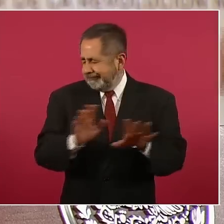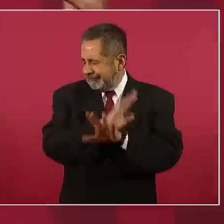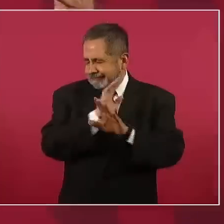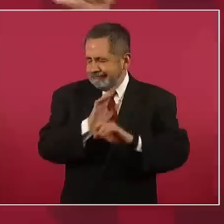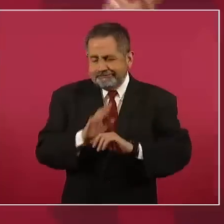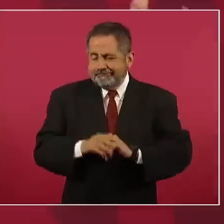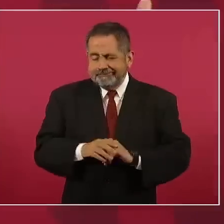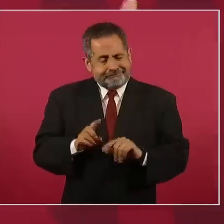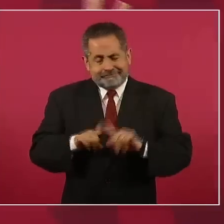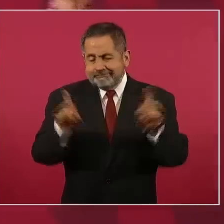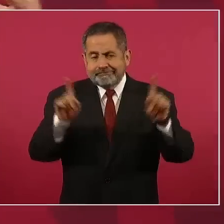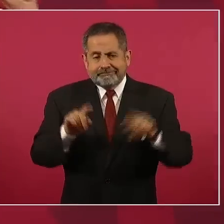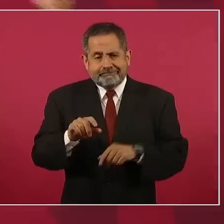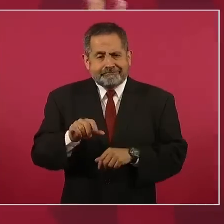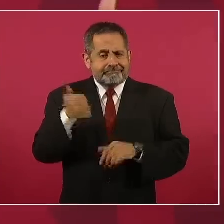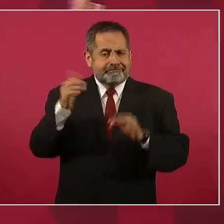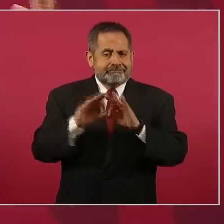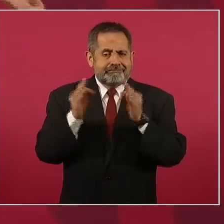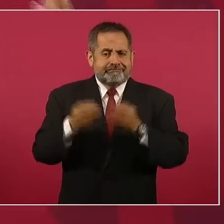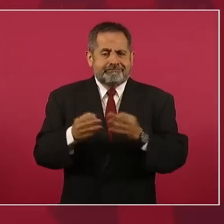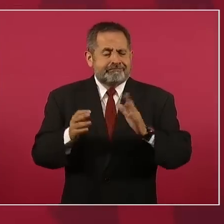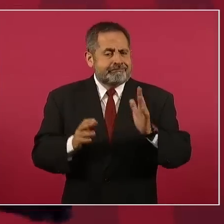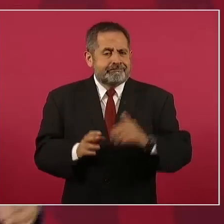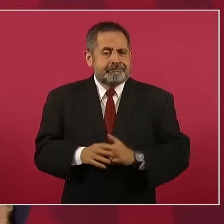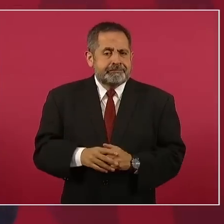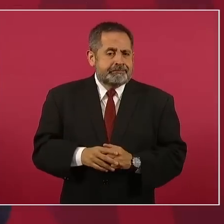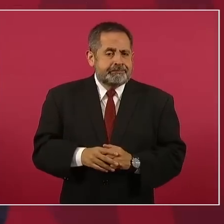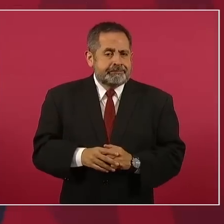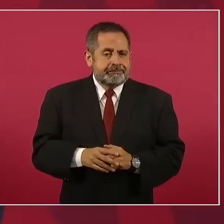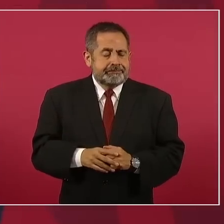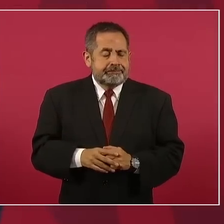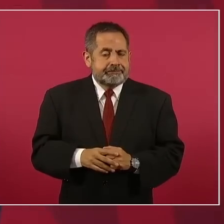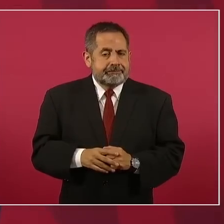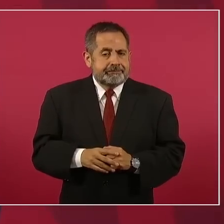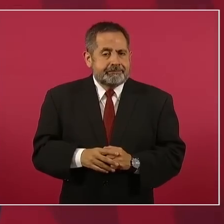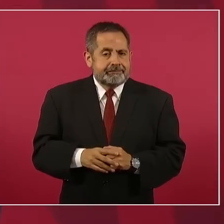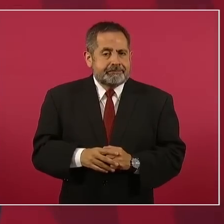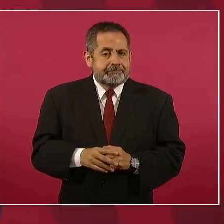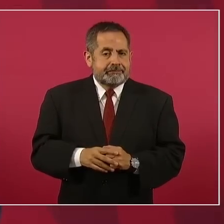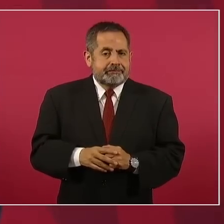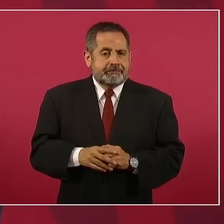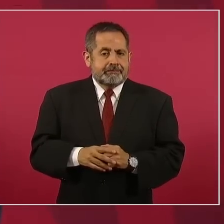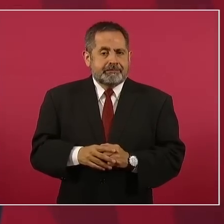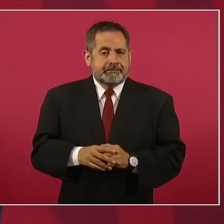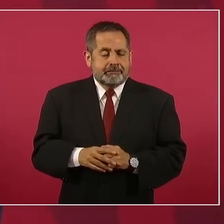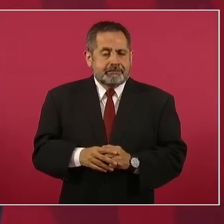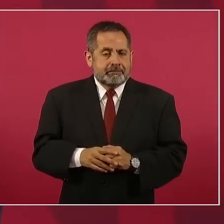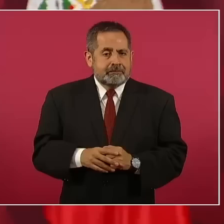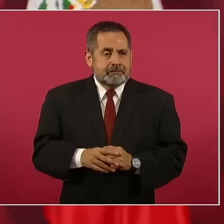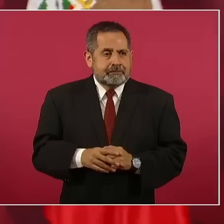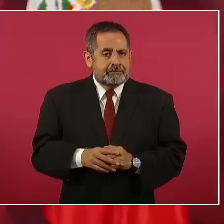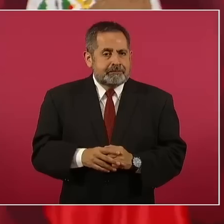que se deje suelta